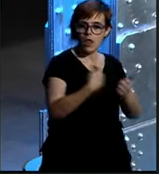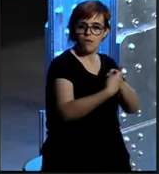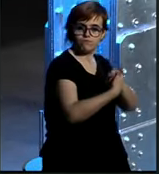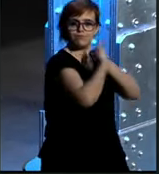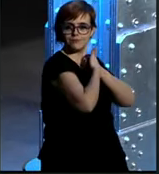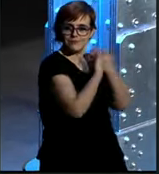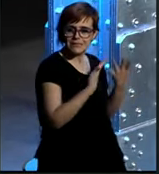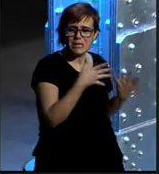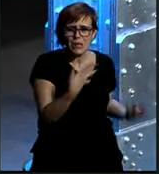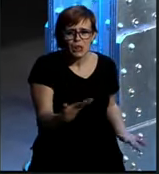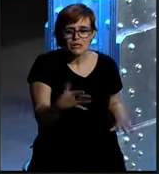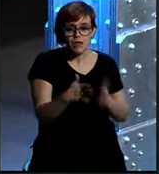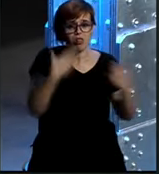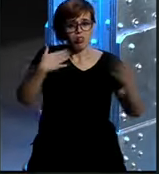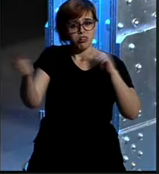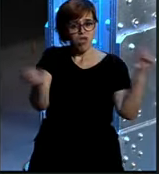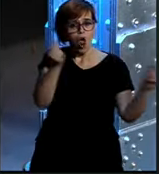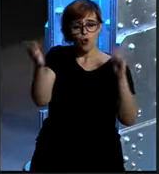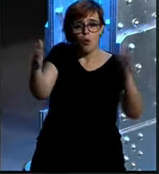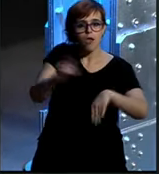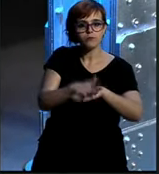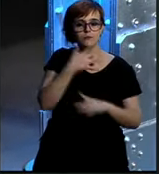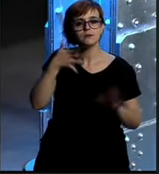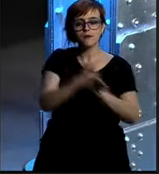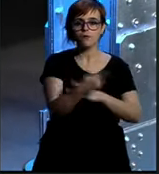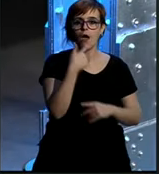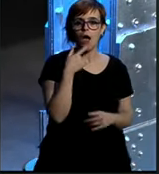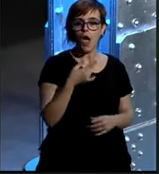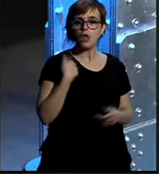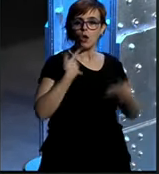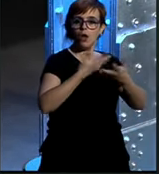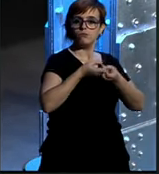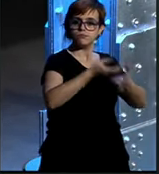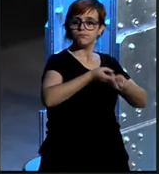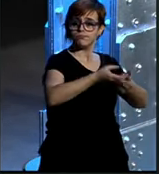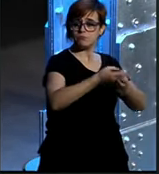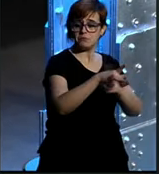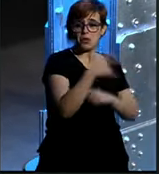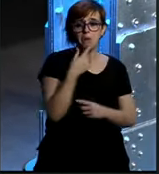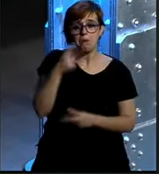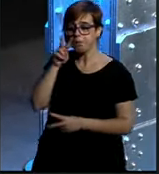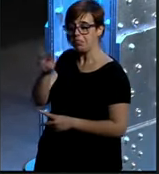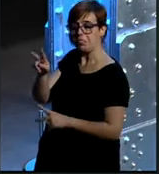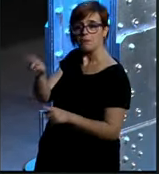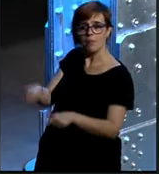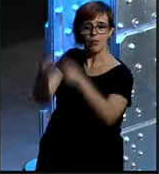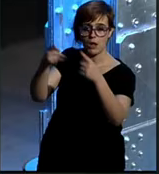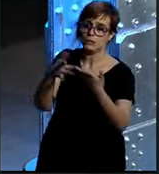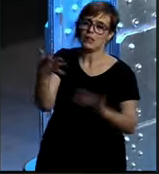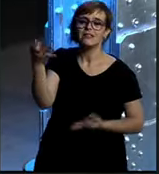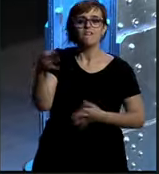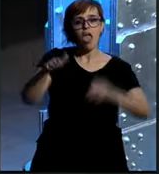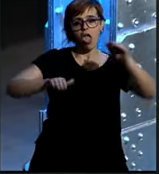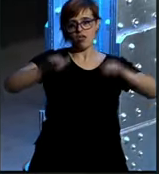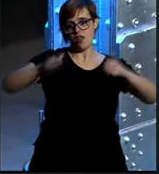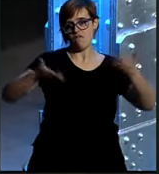un diálogo pues no parece muy muy así en determinadas marcas o sea que yo creo que hay mantener un equilibrio de a